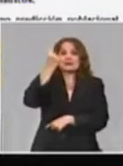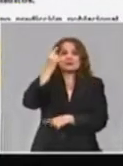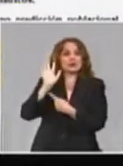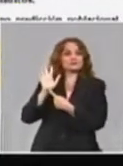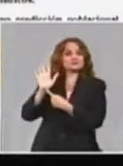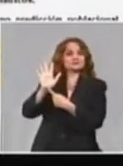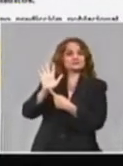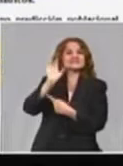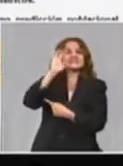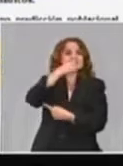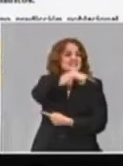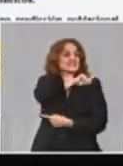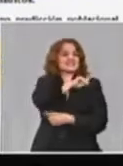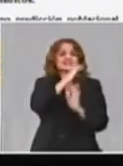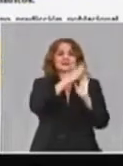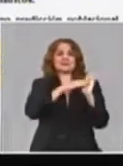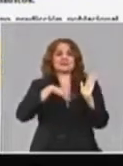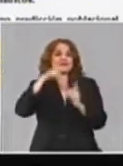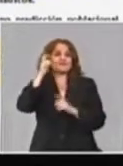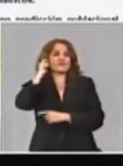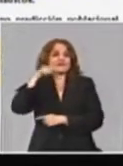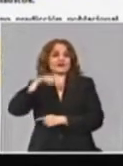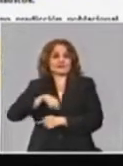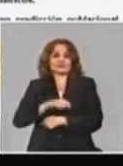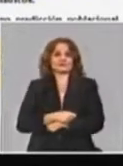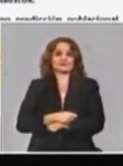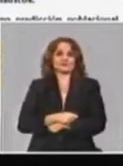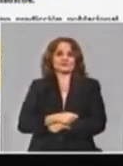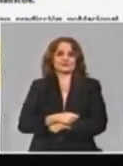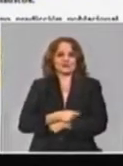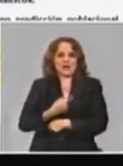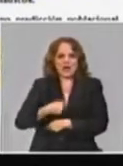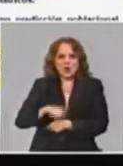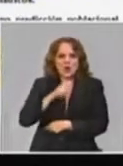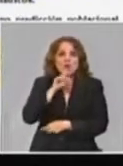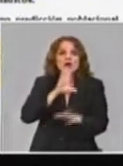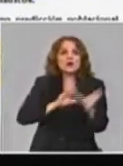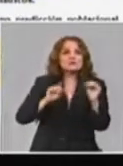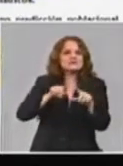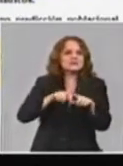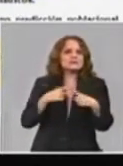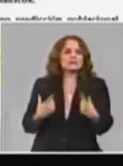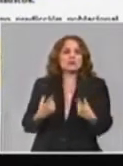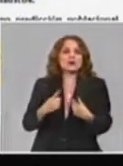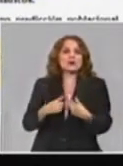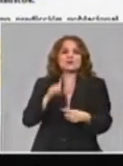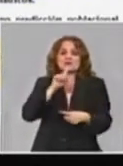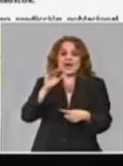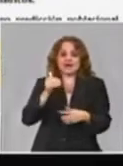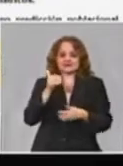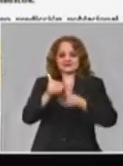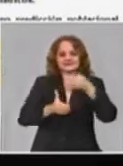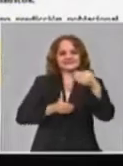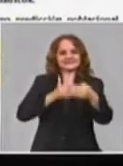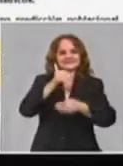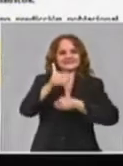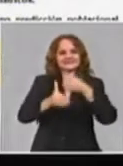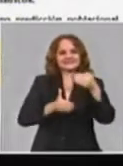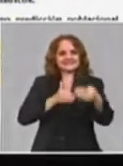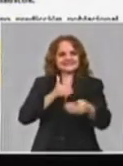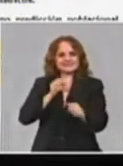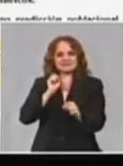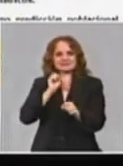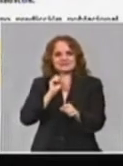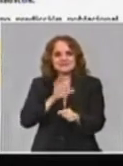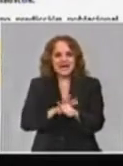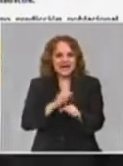porque es que ahora vamos a hablar de ellos porque son productos nuevos no es que llevan mucho más tiempo llevan desarrollo con mucho más los otros el